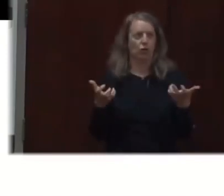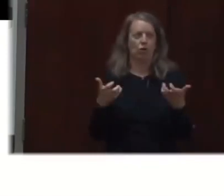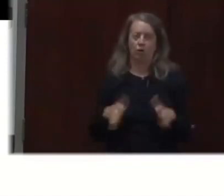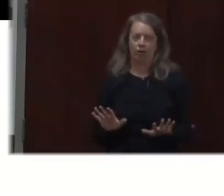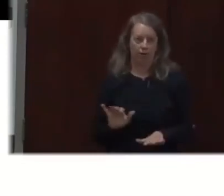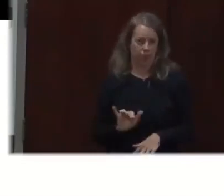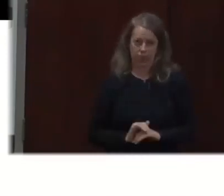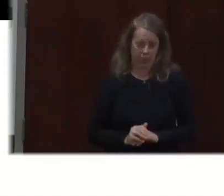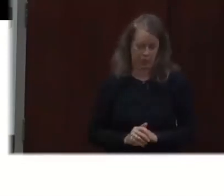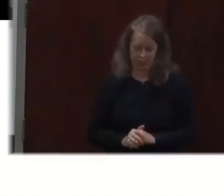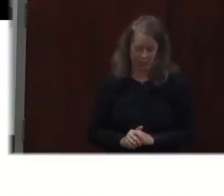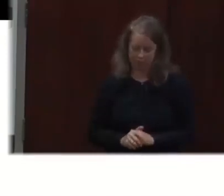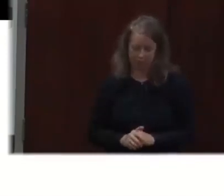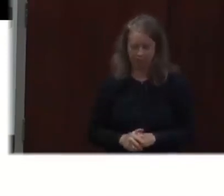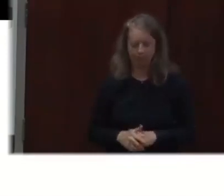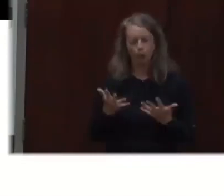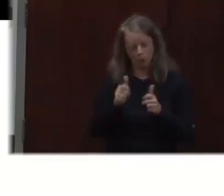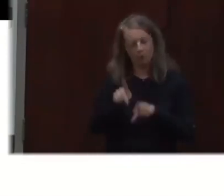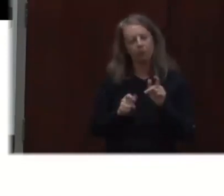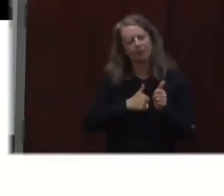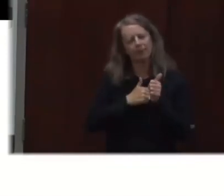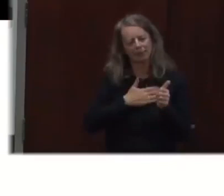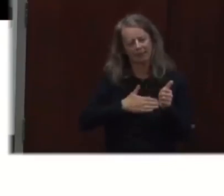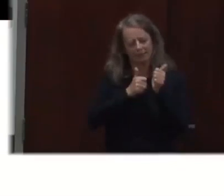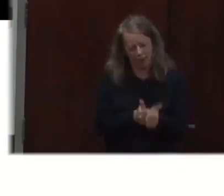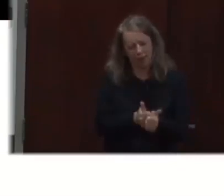infectar a otras personas en nuestra comunidad.